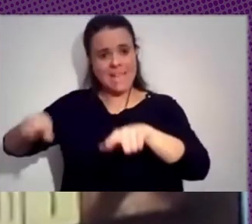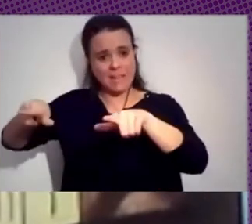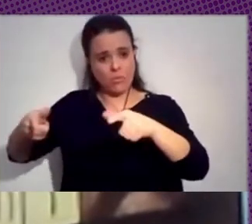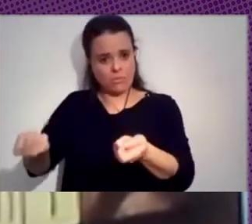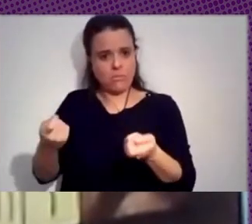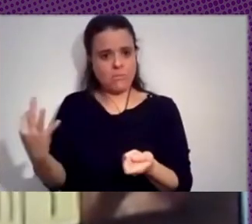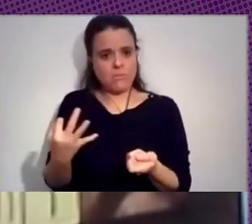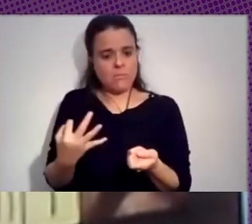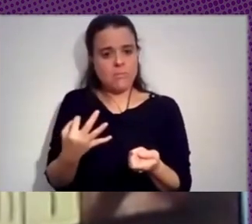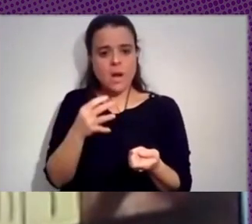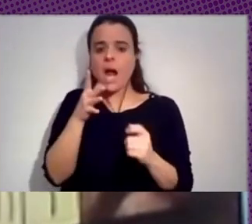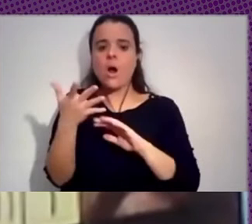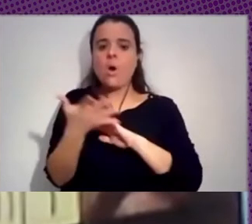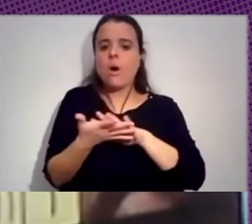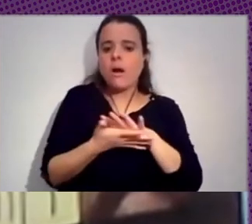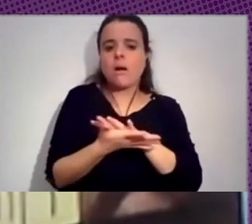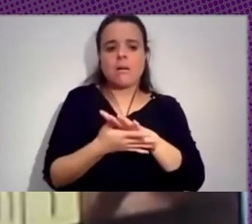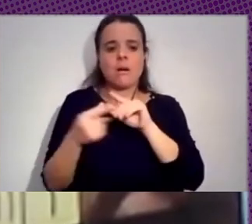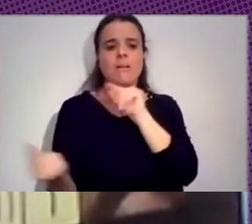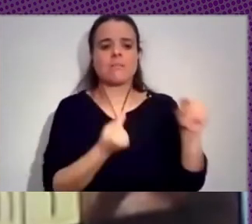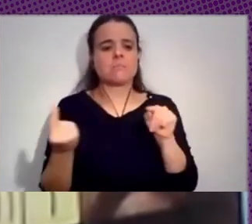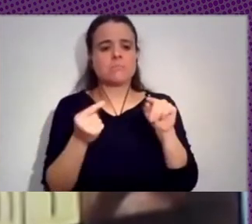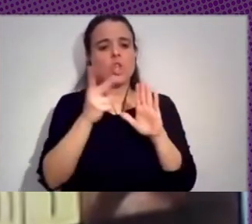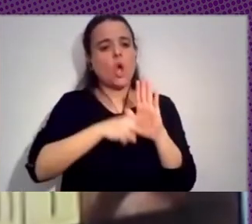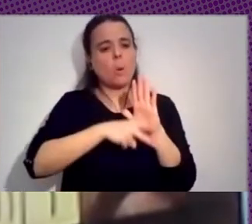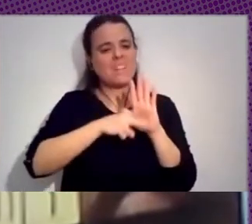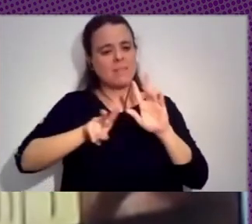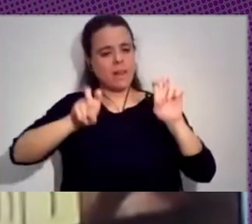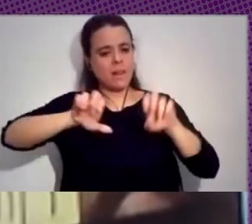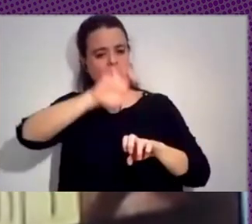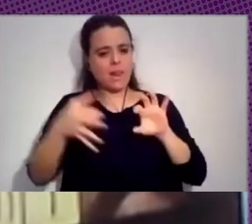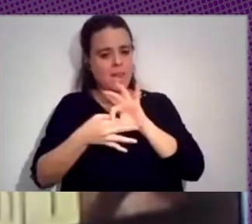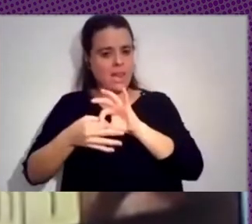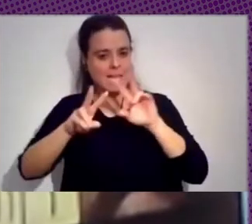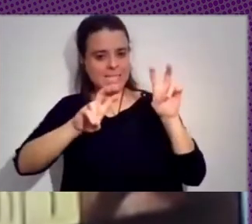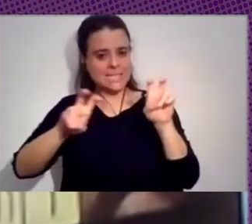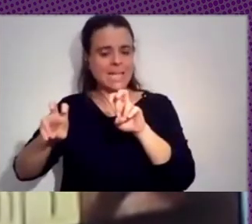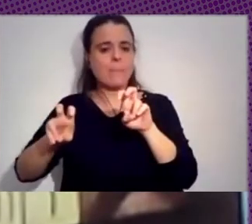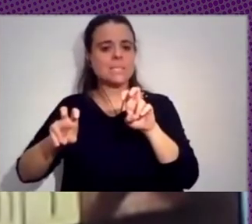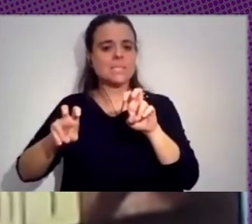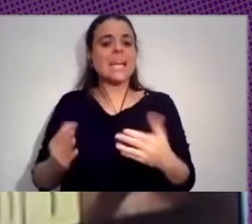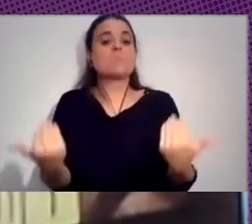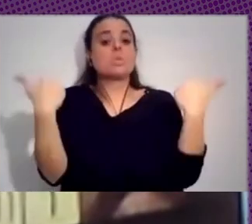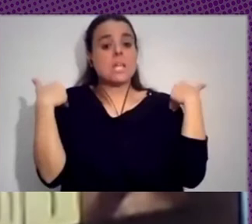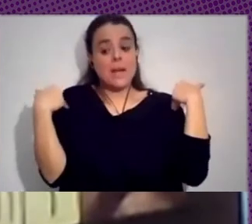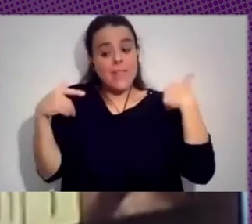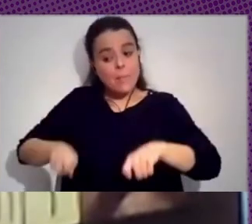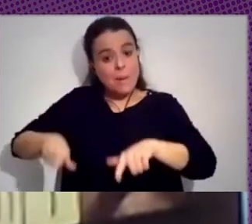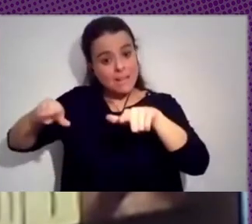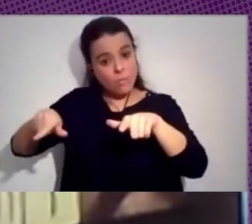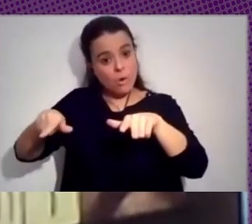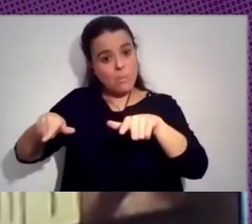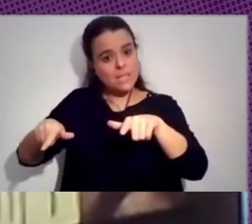discutiendo algo nuevo, una nueva directiva en Europa vinculada con estos temas sobre la responsabilidad de las plataformas en